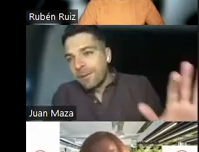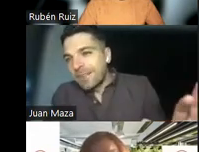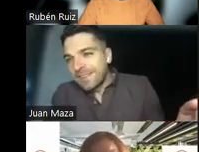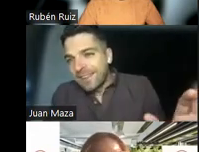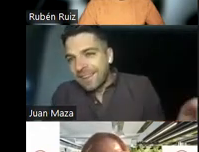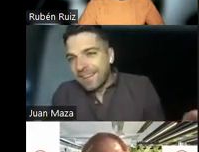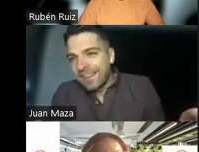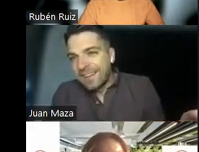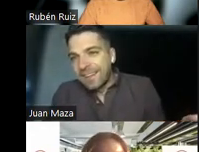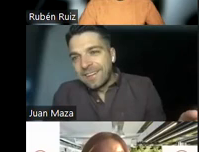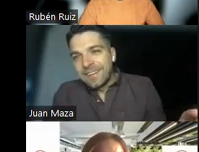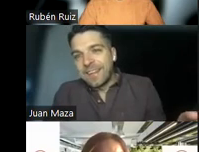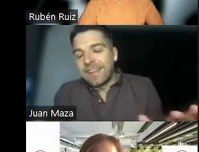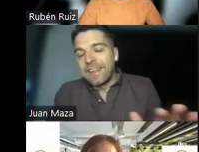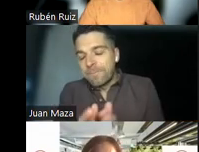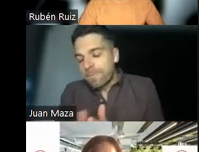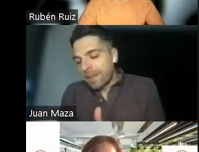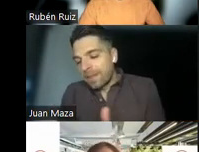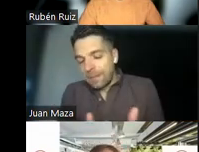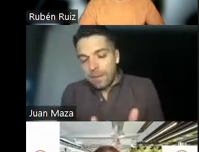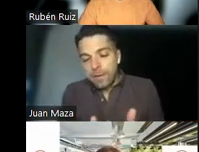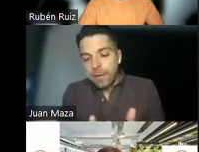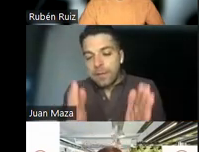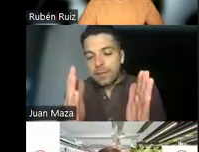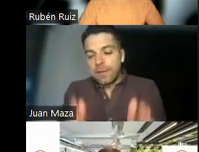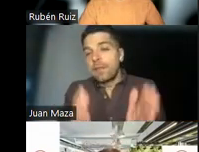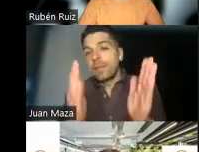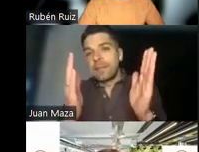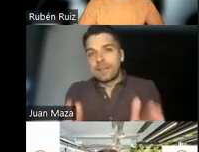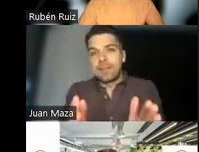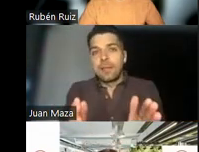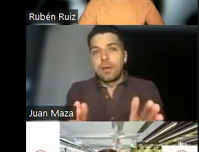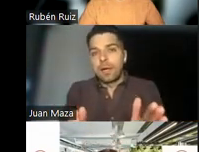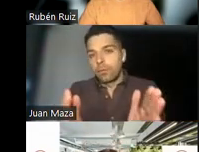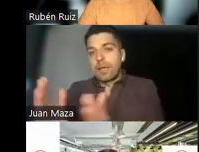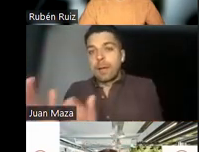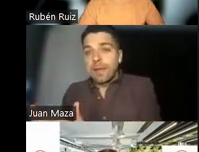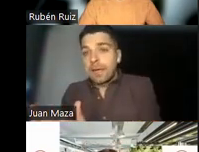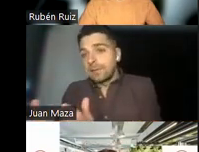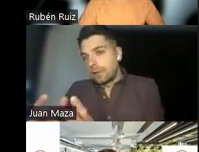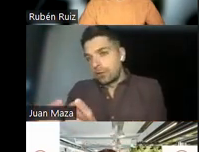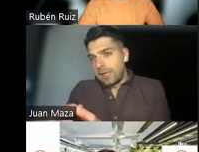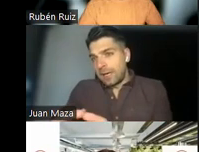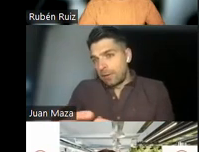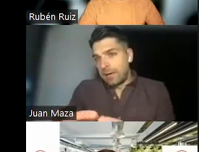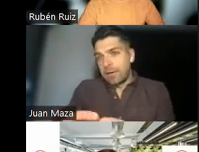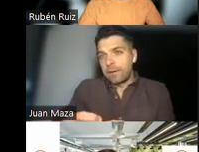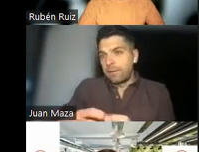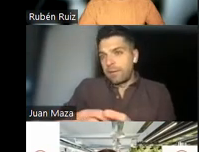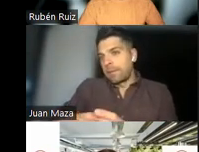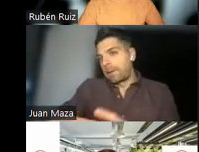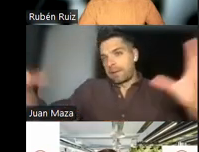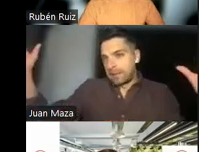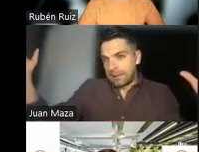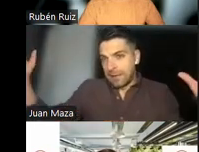Por una serie de mediciones te dice si estás teniendo algún escape de gas. Eso sería una nariz